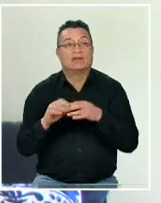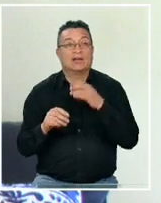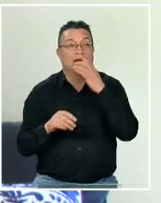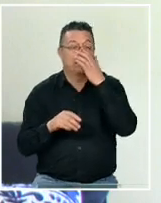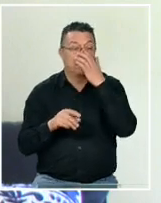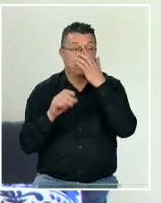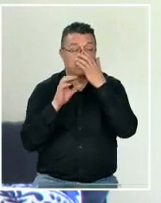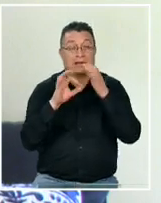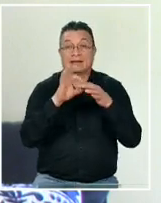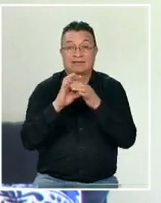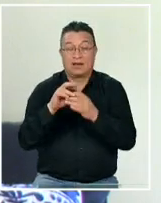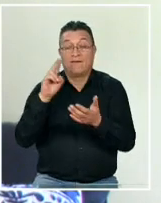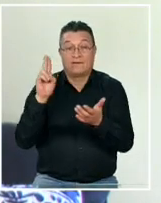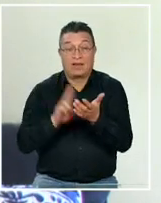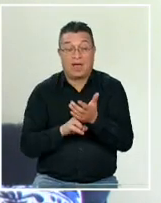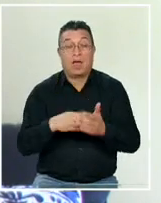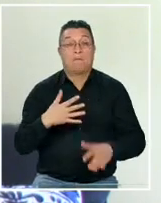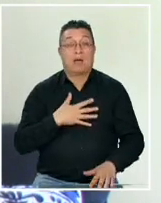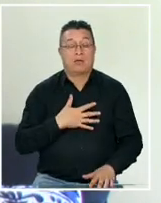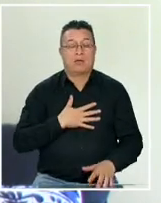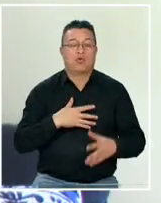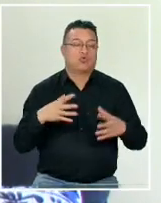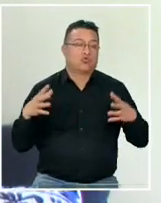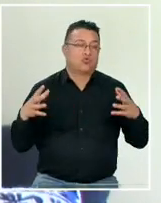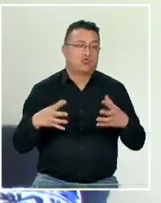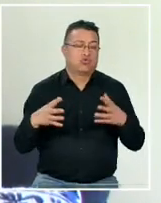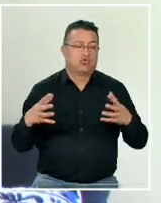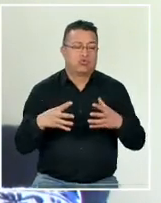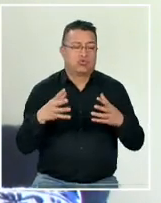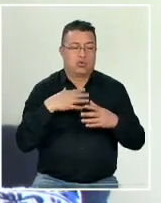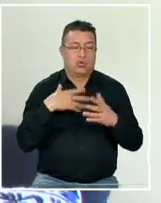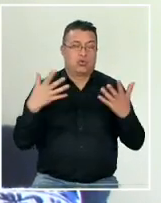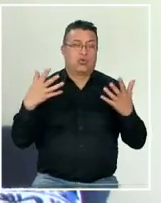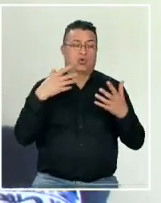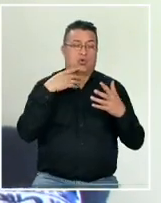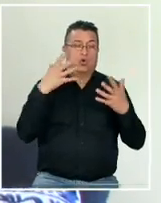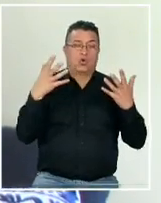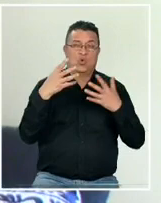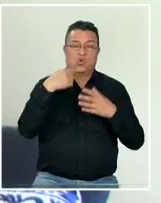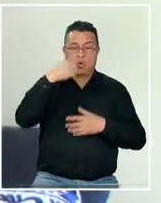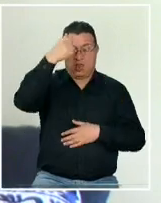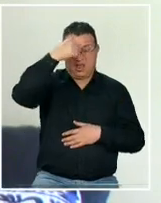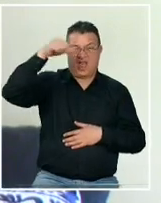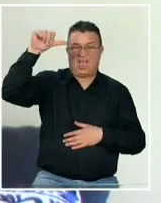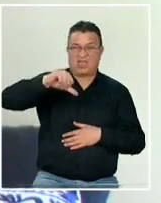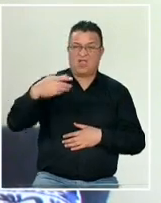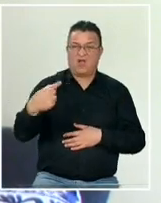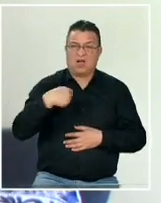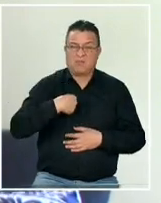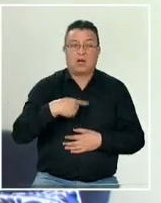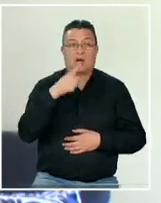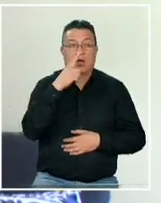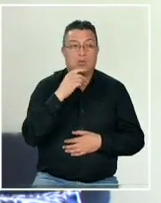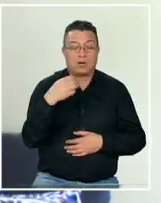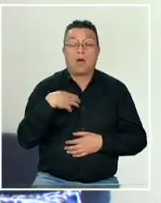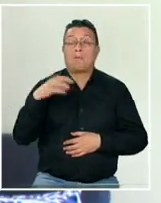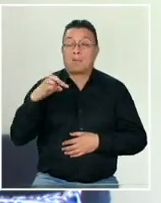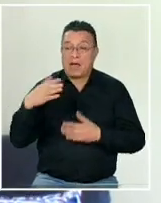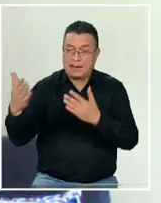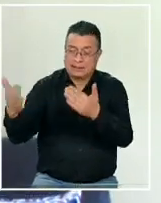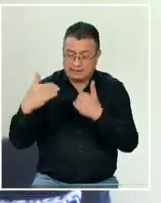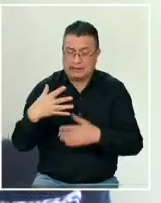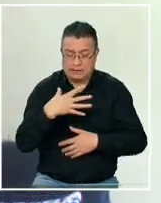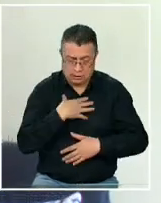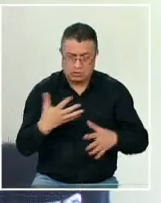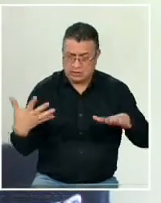de verdad para mi fue muy fuerte fue una bofetada en vez de recibir de ellos el papito intégrese a